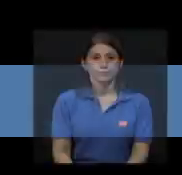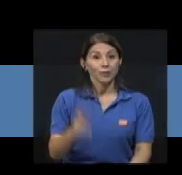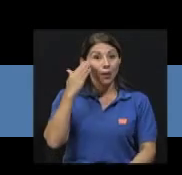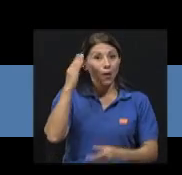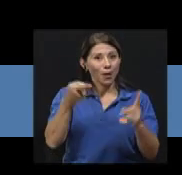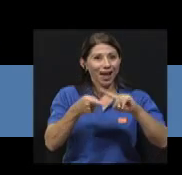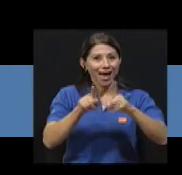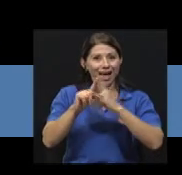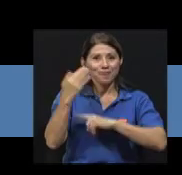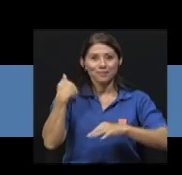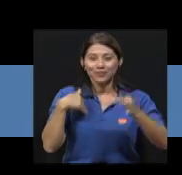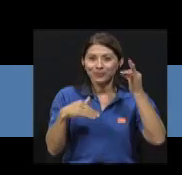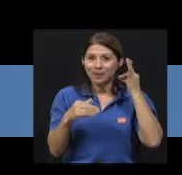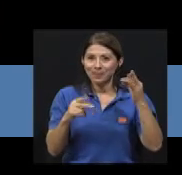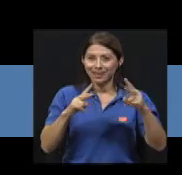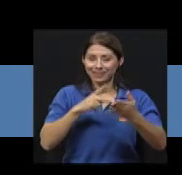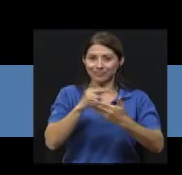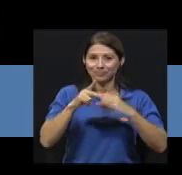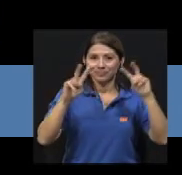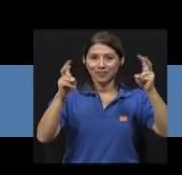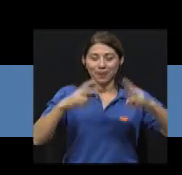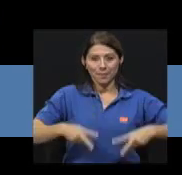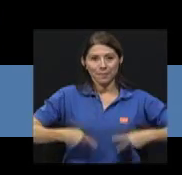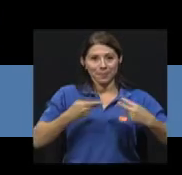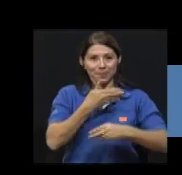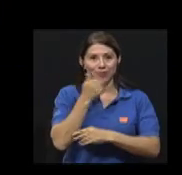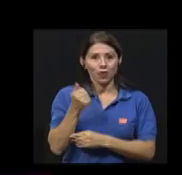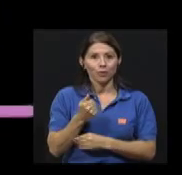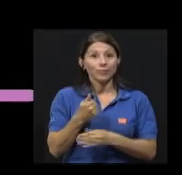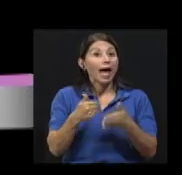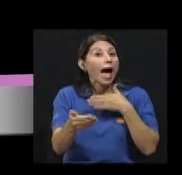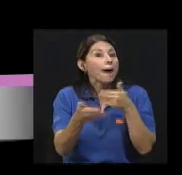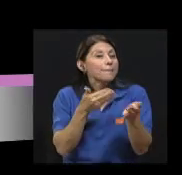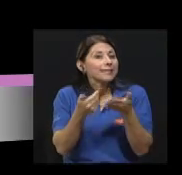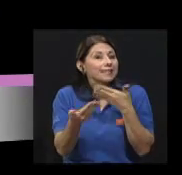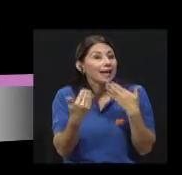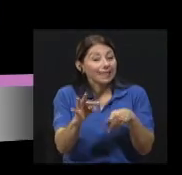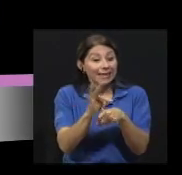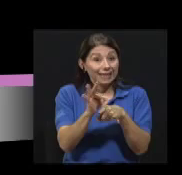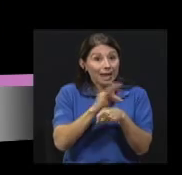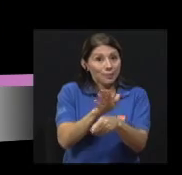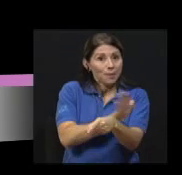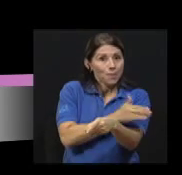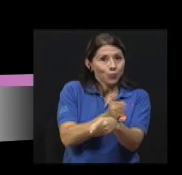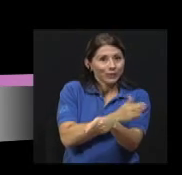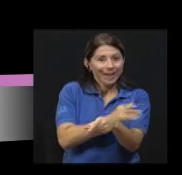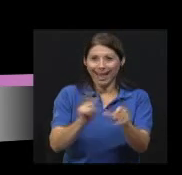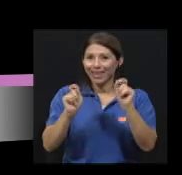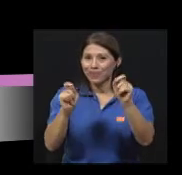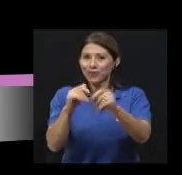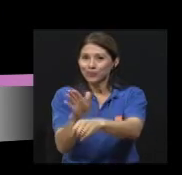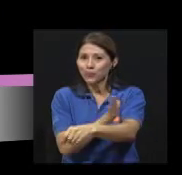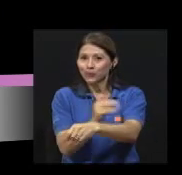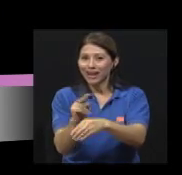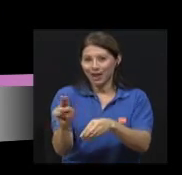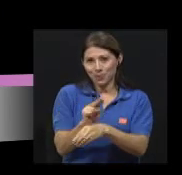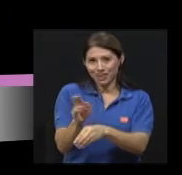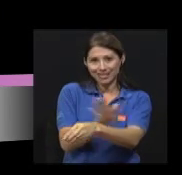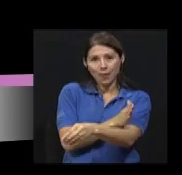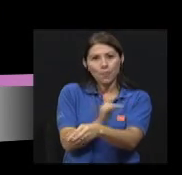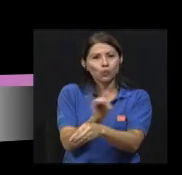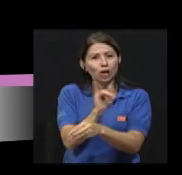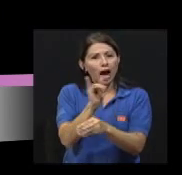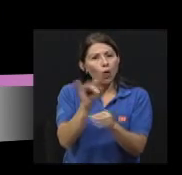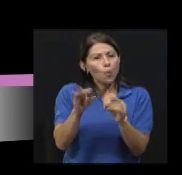Hola, y amigas de Vivir Mejor. A pesar de que la musicoterapia y la educación musical utilizan la música como elemento